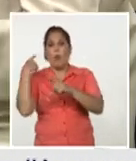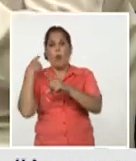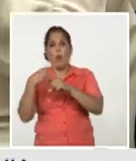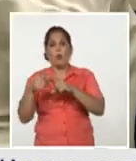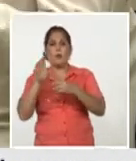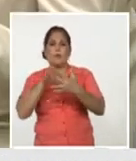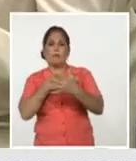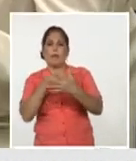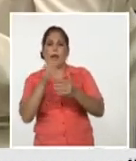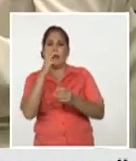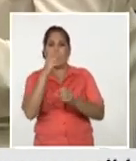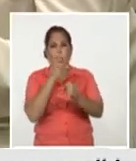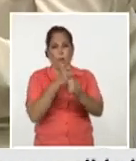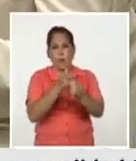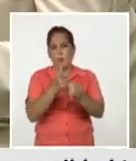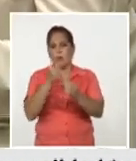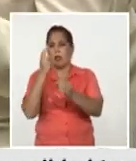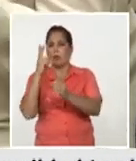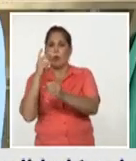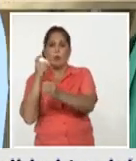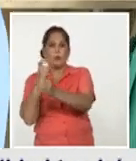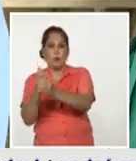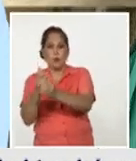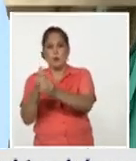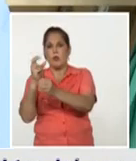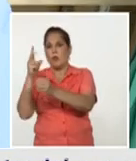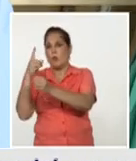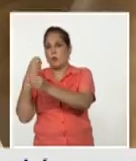de tres dosis a intervalos de 28 días